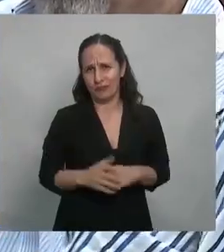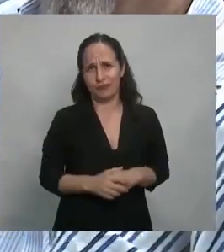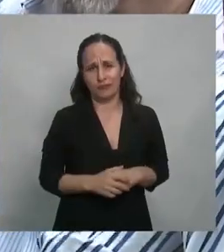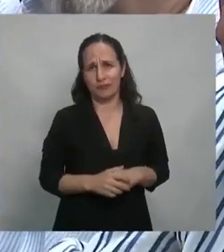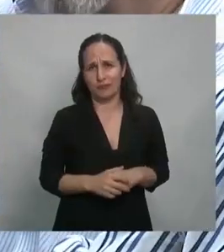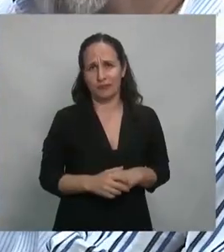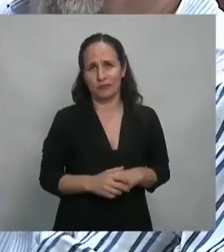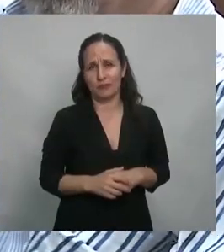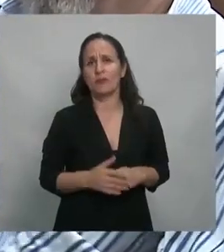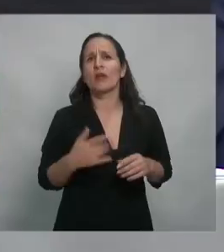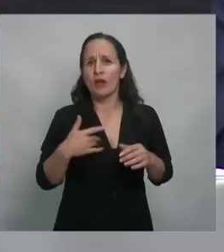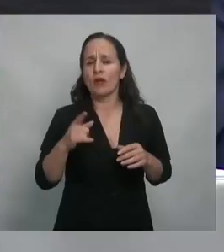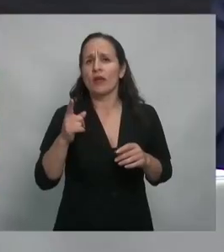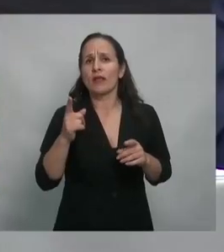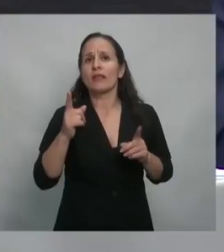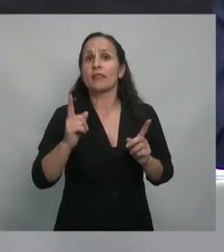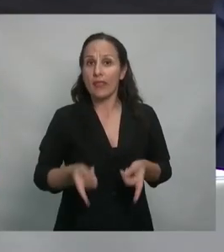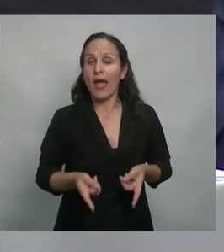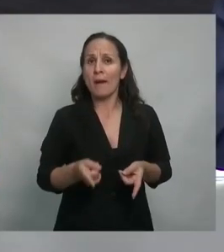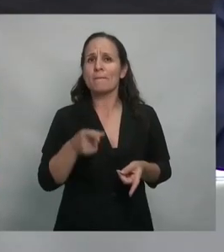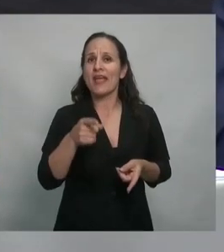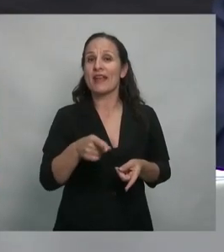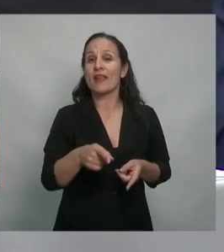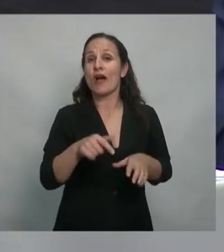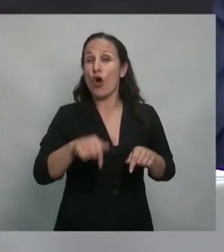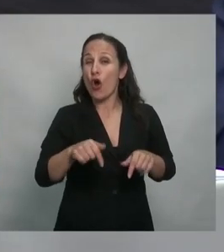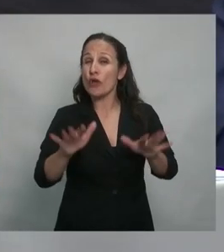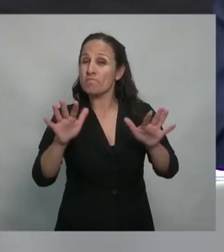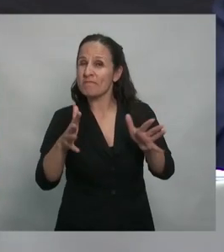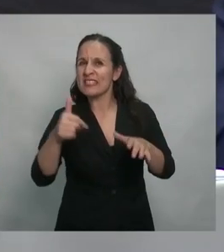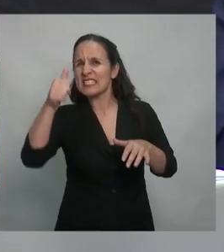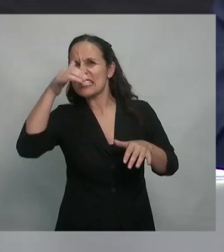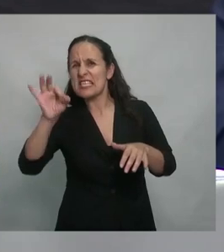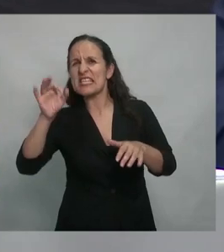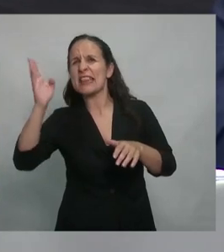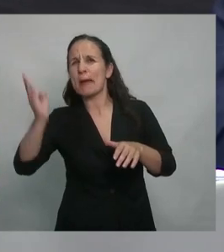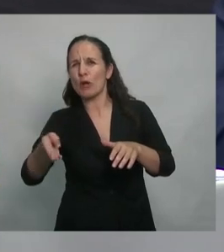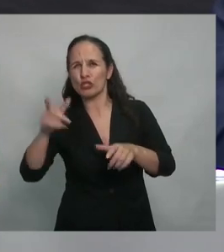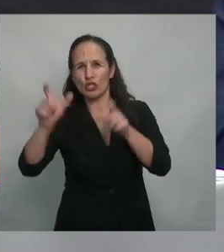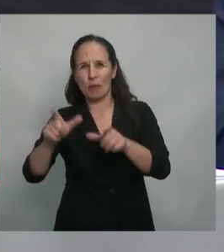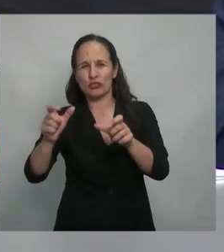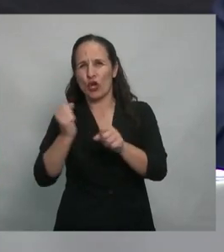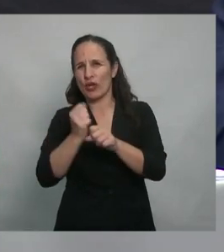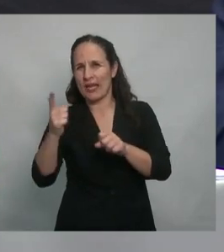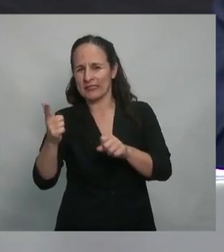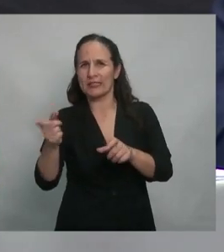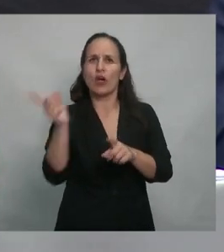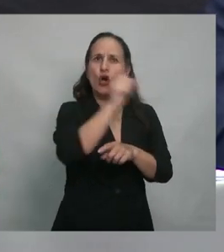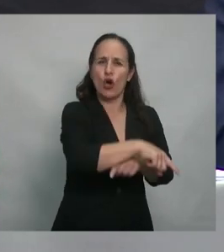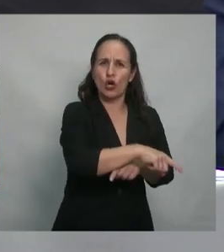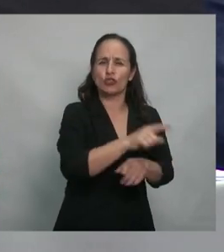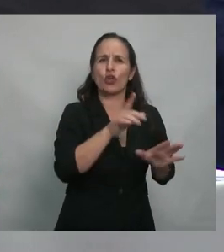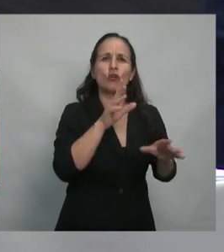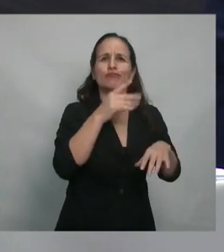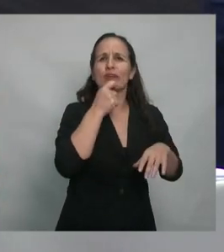ociosa que hoy es del 60% y en algunas actividades como los textiles es